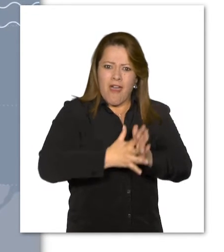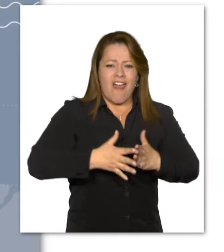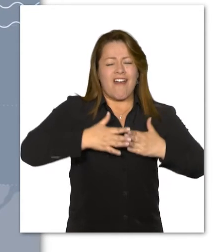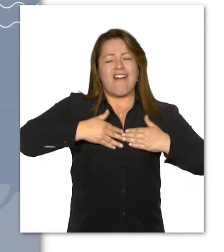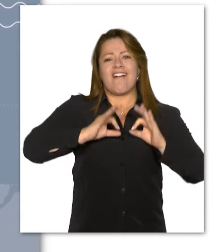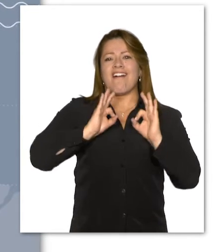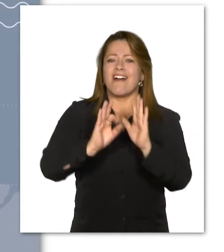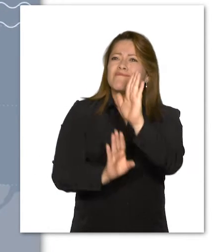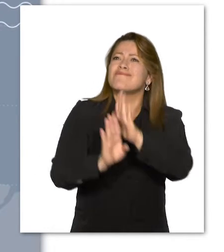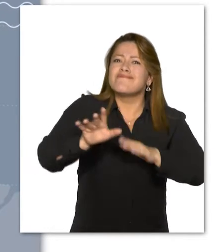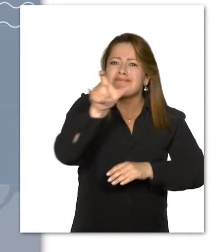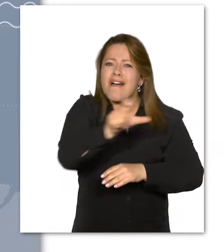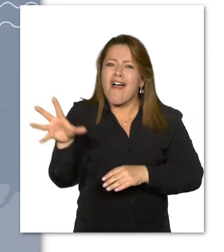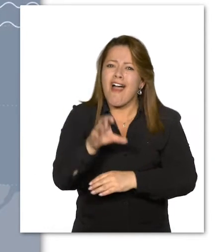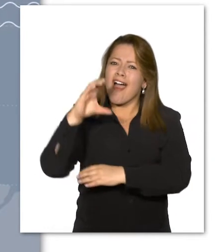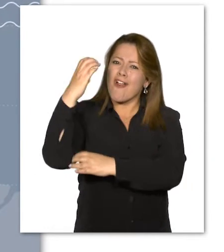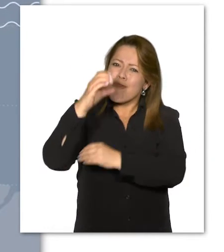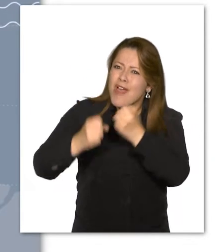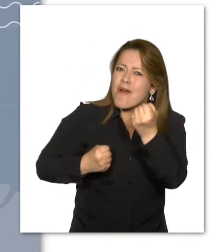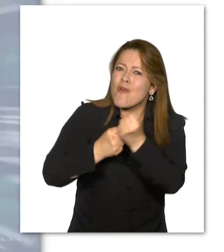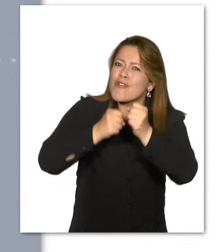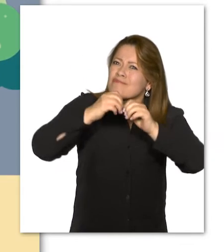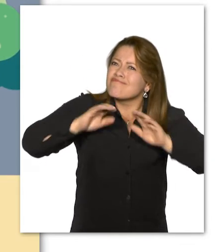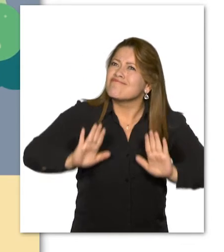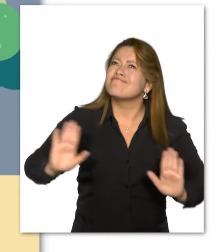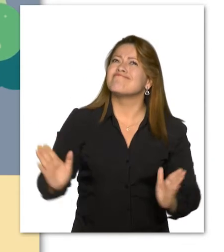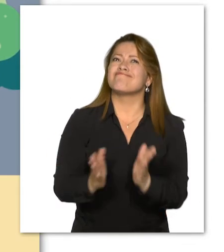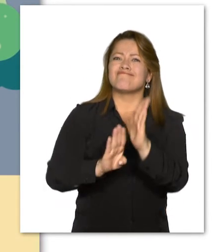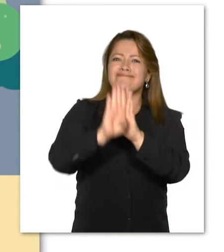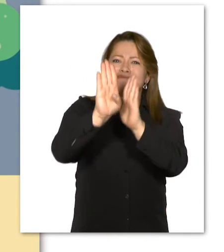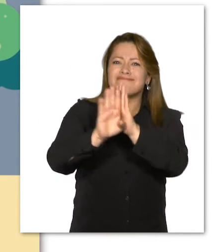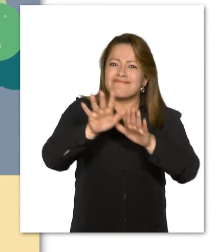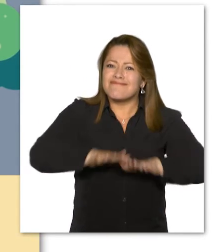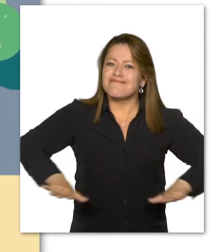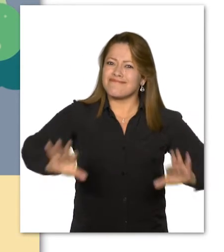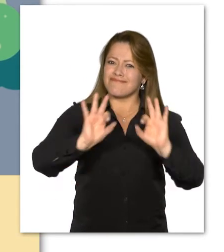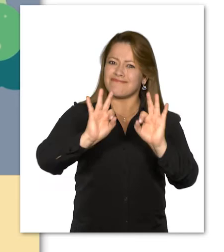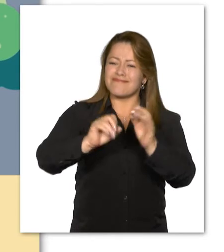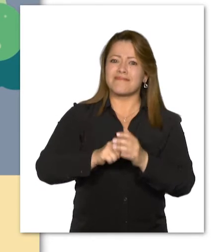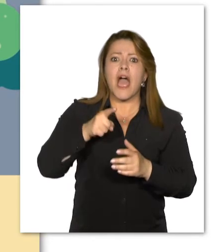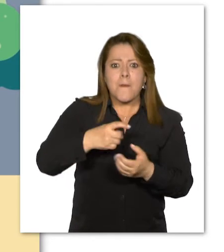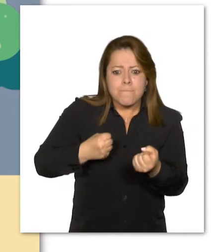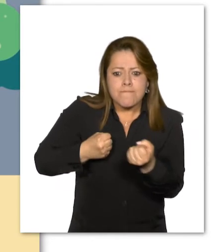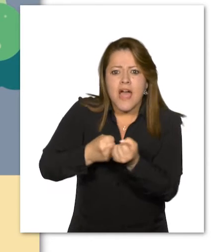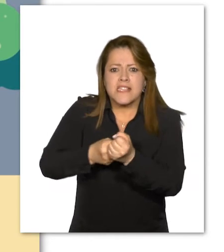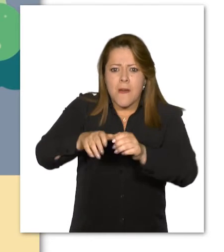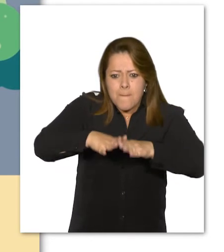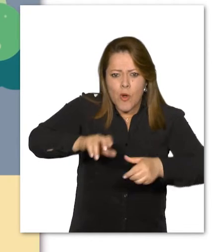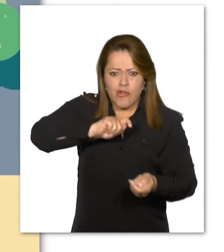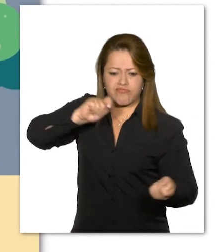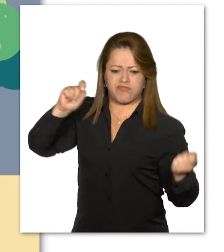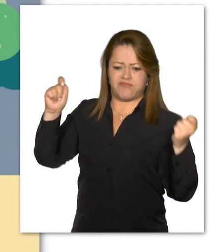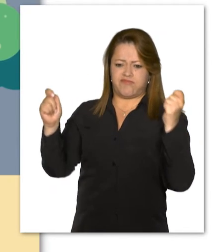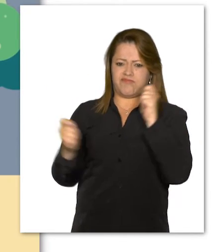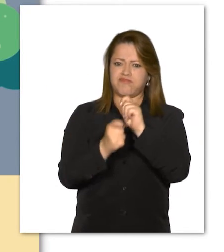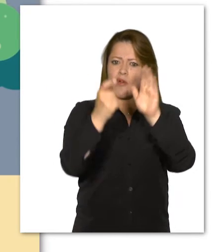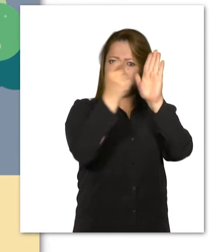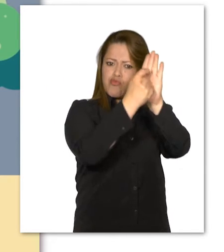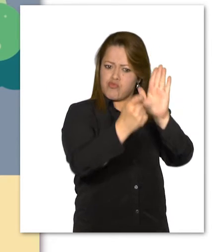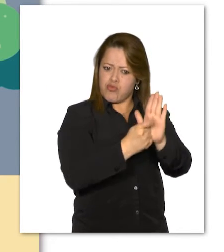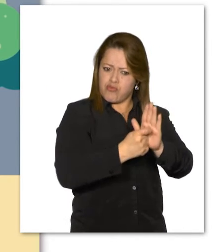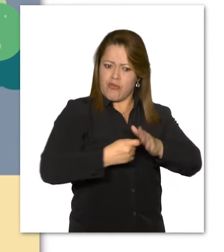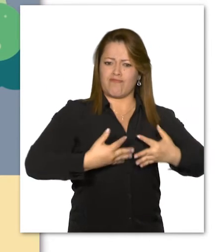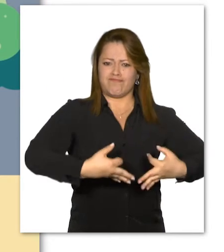movilización del país en favor de la paz, entraremos en una nueva etapa, en la que se dé inicio a la implementación de los acuerdos y se